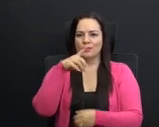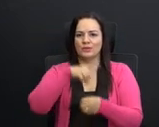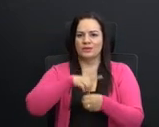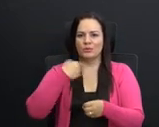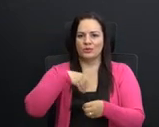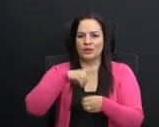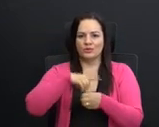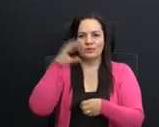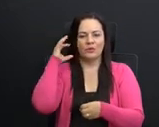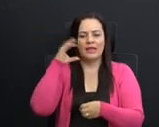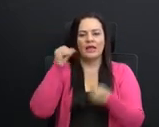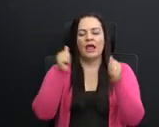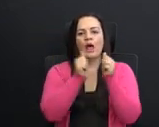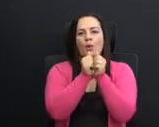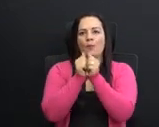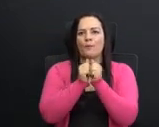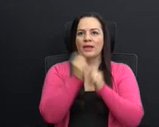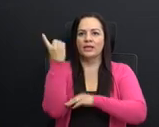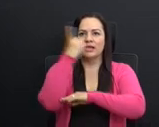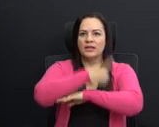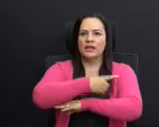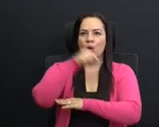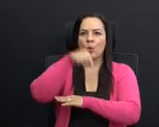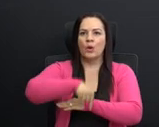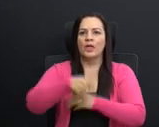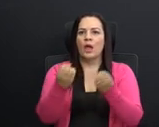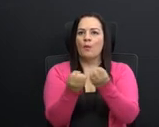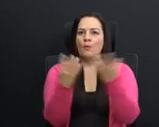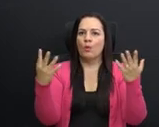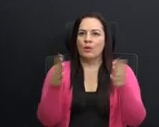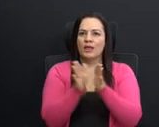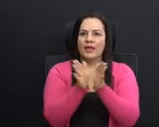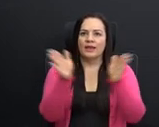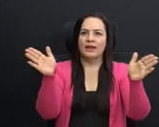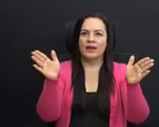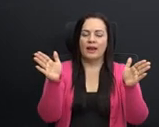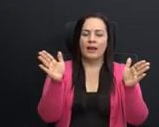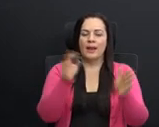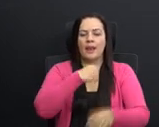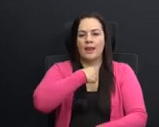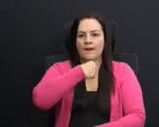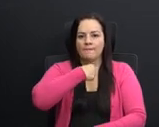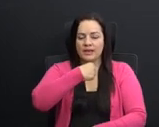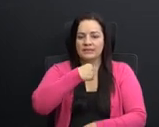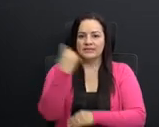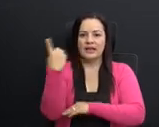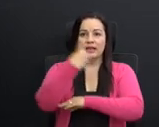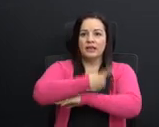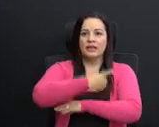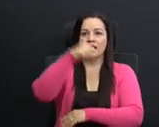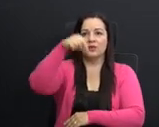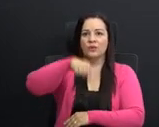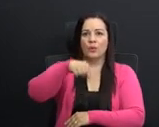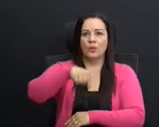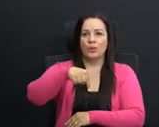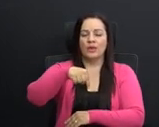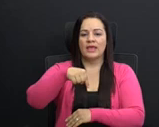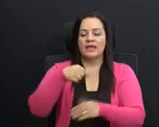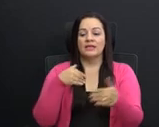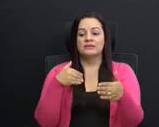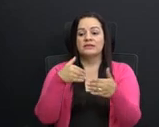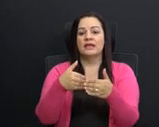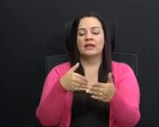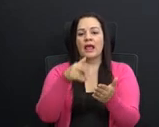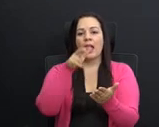nos acompañan el día de hoy, al público en general, la prensa. El día de hoy estamos a punto de aprobar un